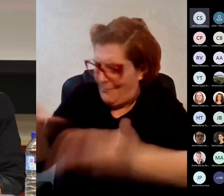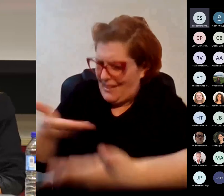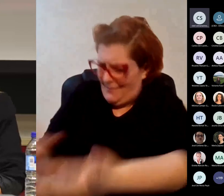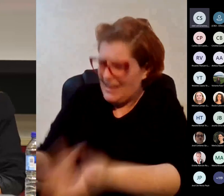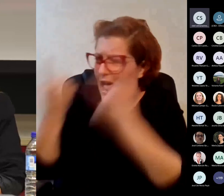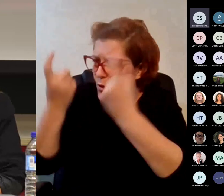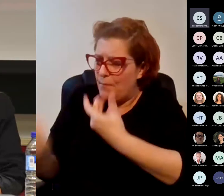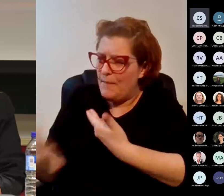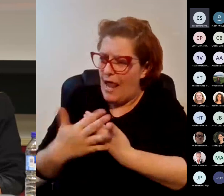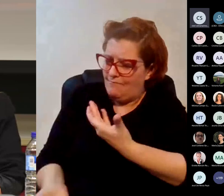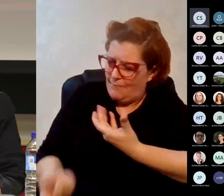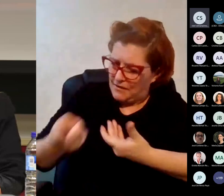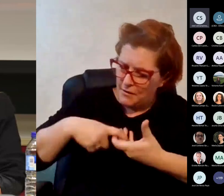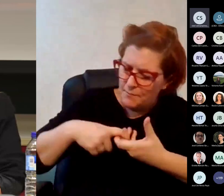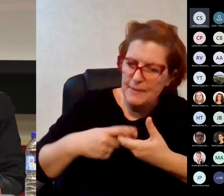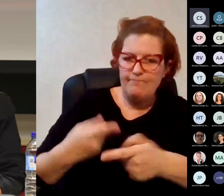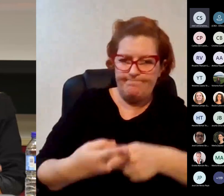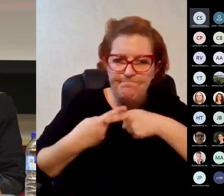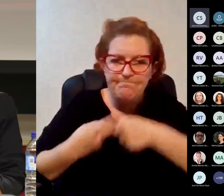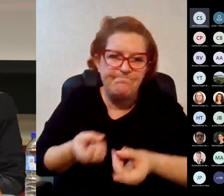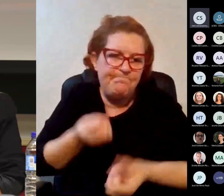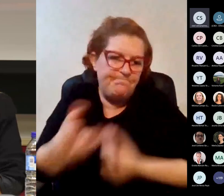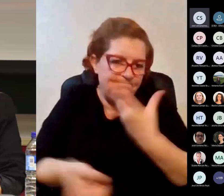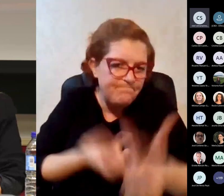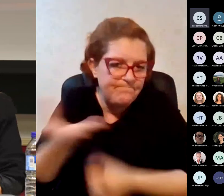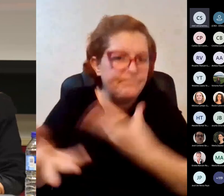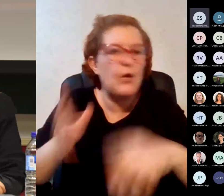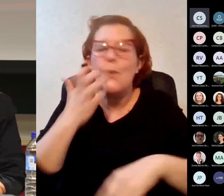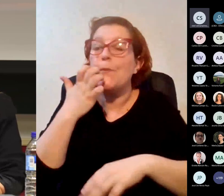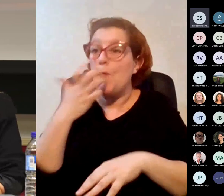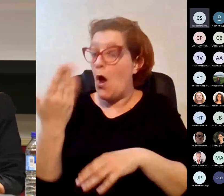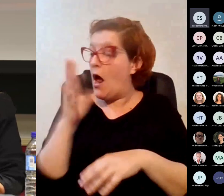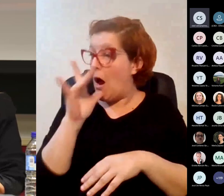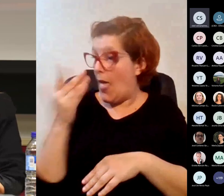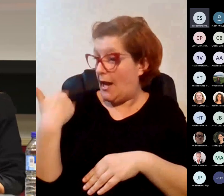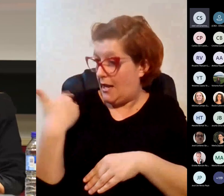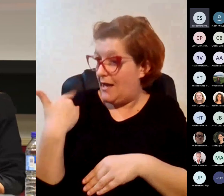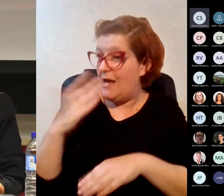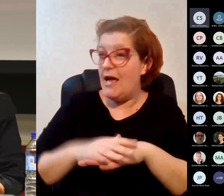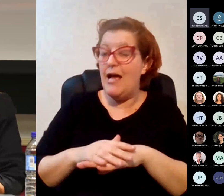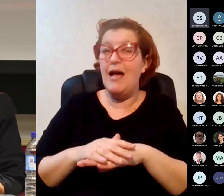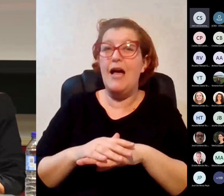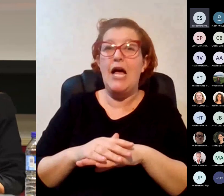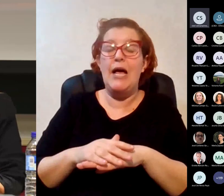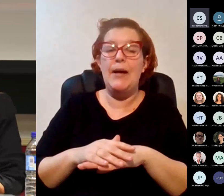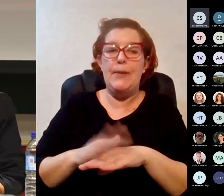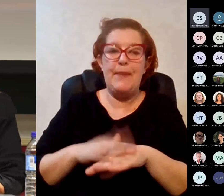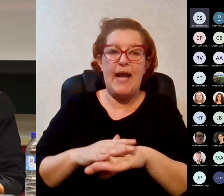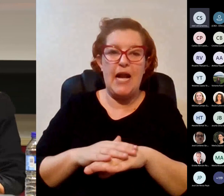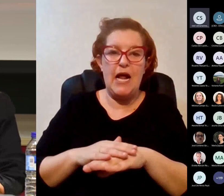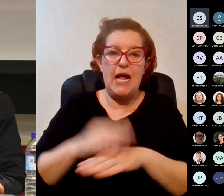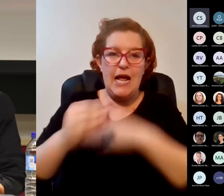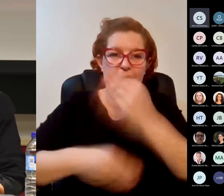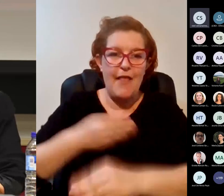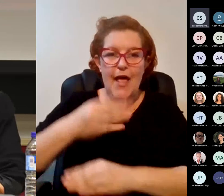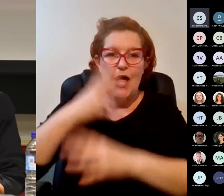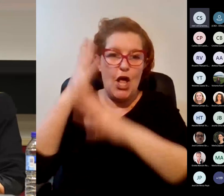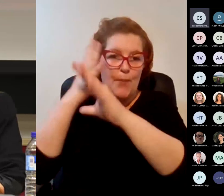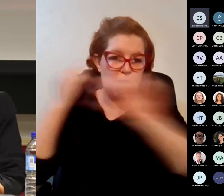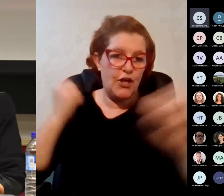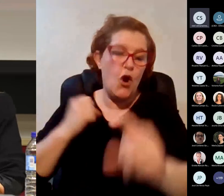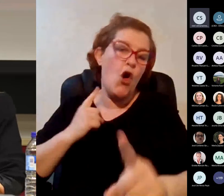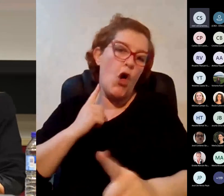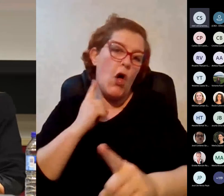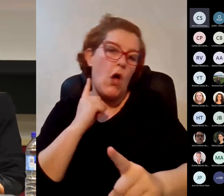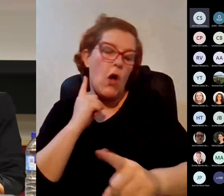alumnado como puede ser la participación que ha habido ahora para la realización del protocolo antiacoso